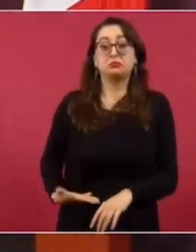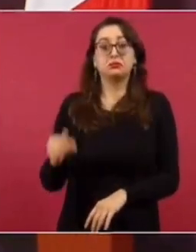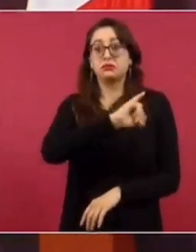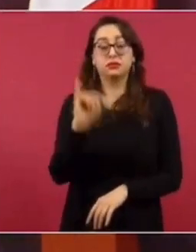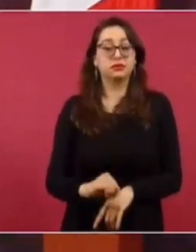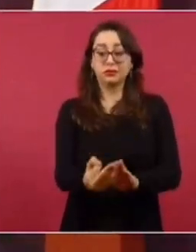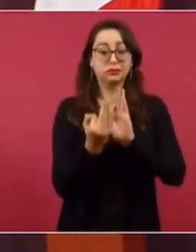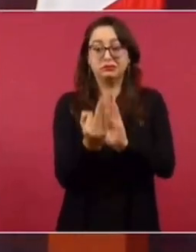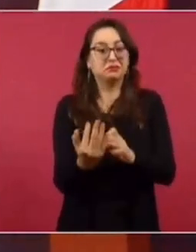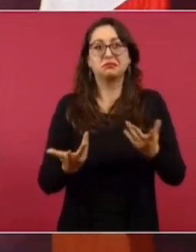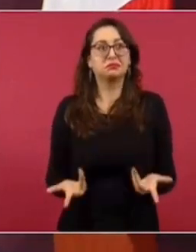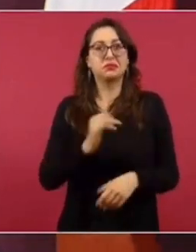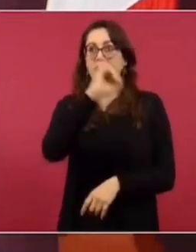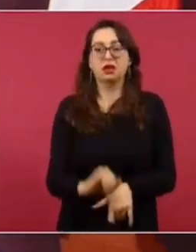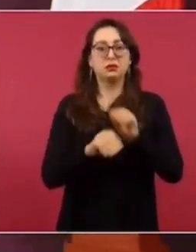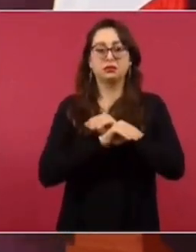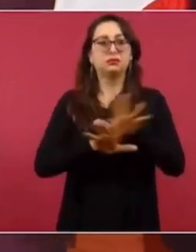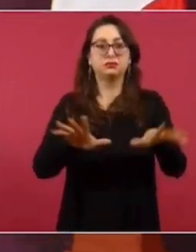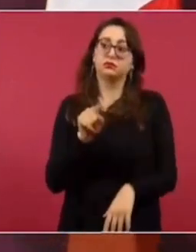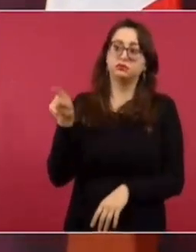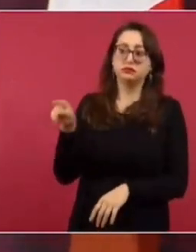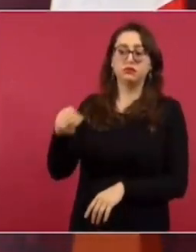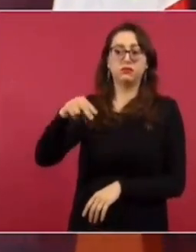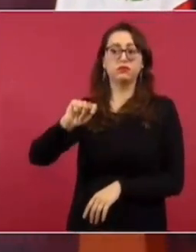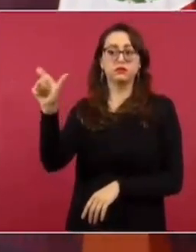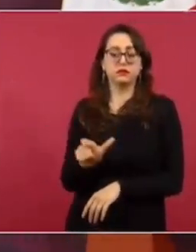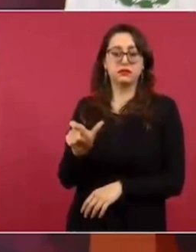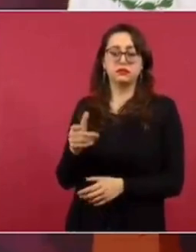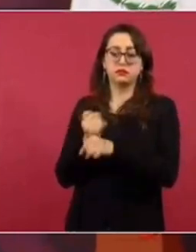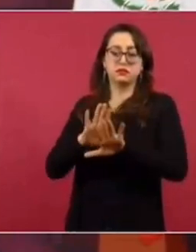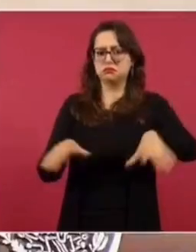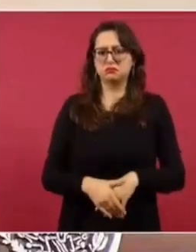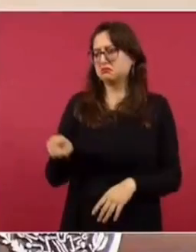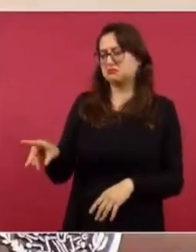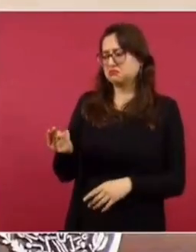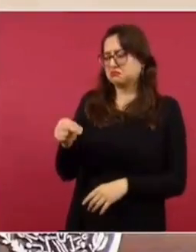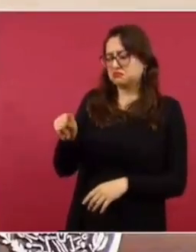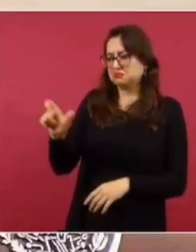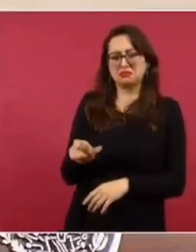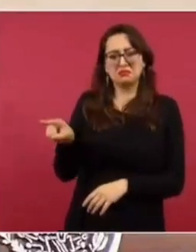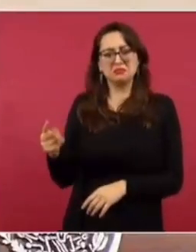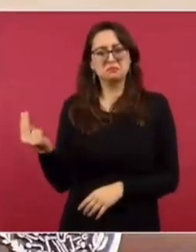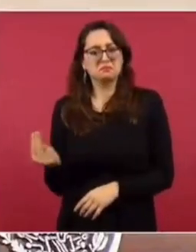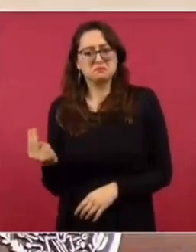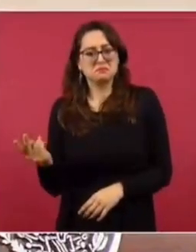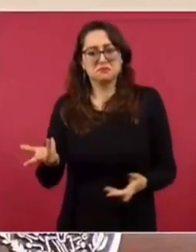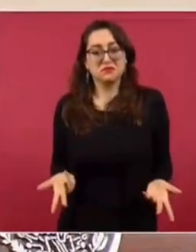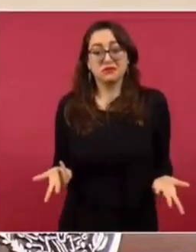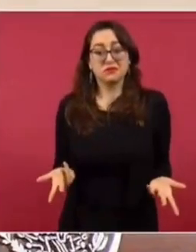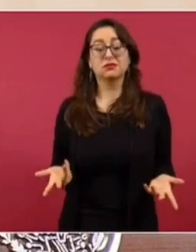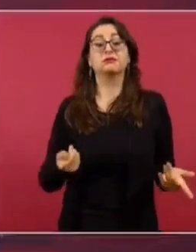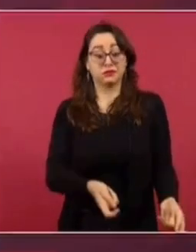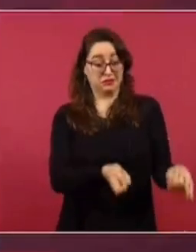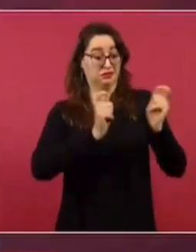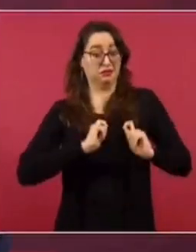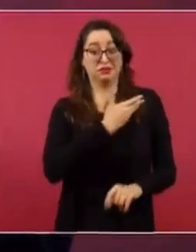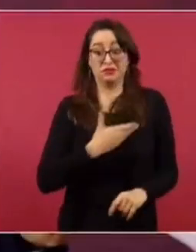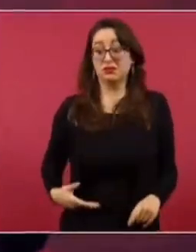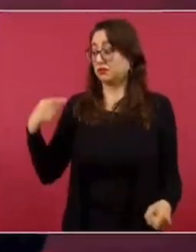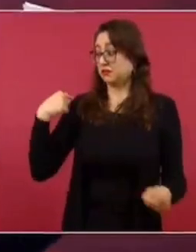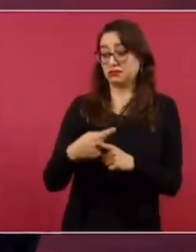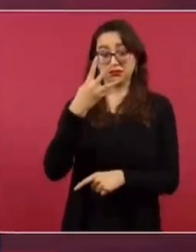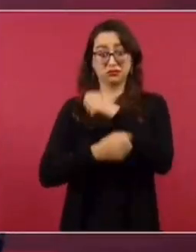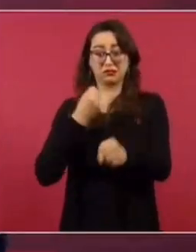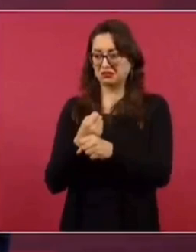y de la prensa oficial y oficiosa, ya no hay eso, desde que entramos hay un conflicto laboral, pero